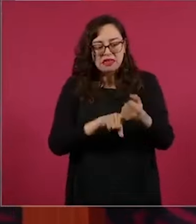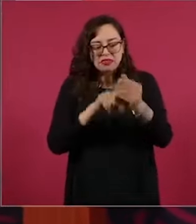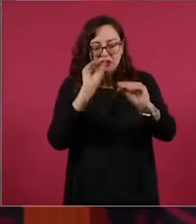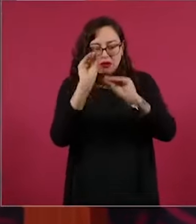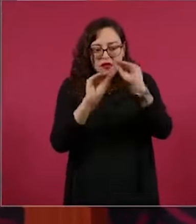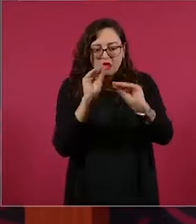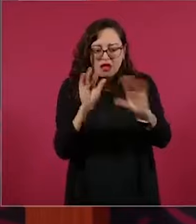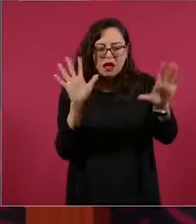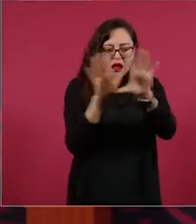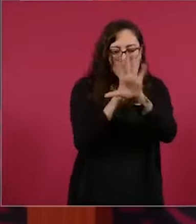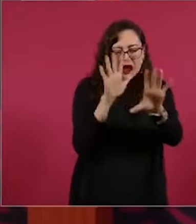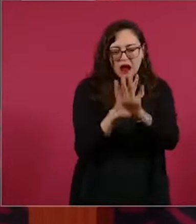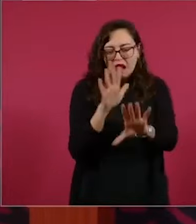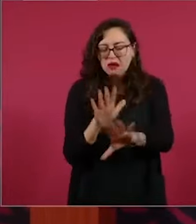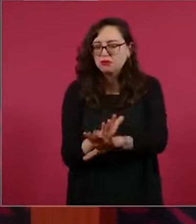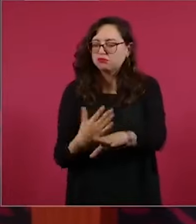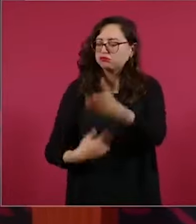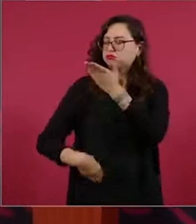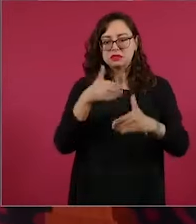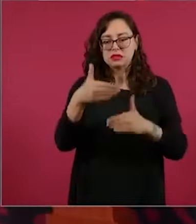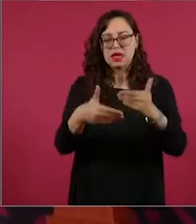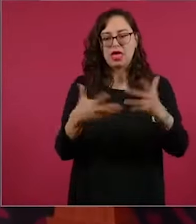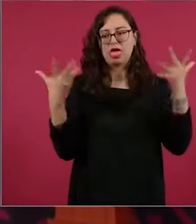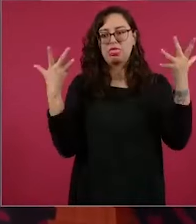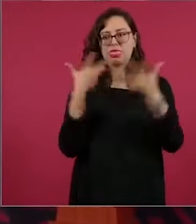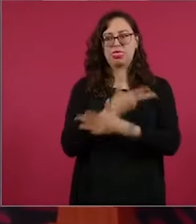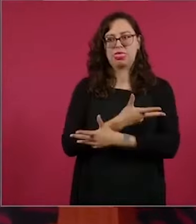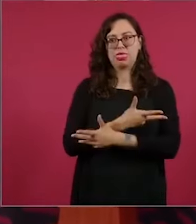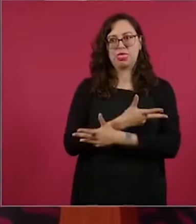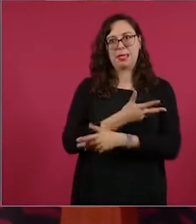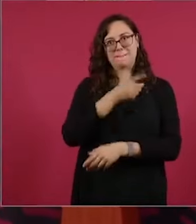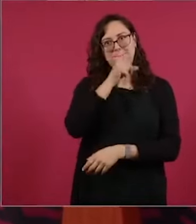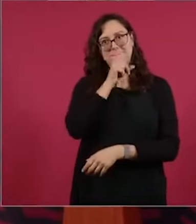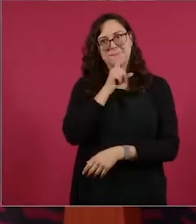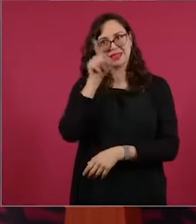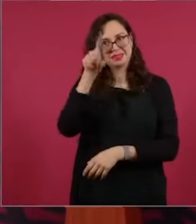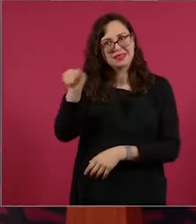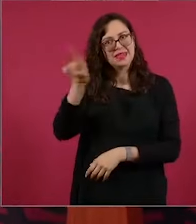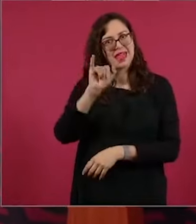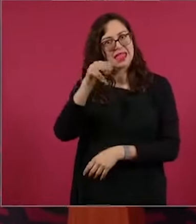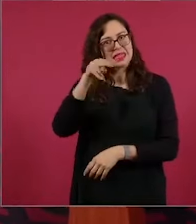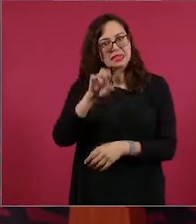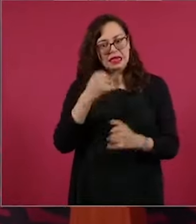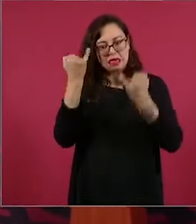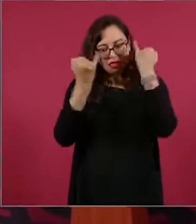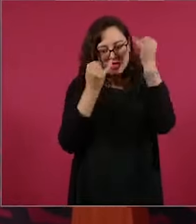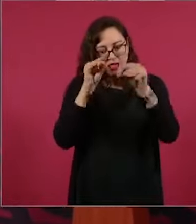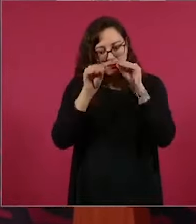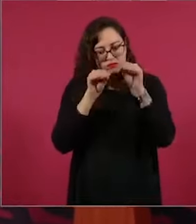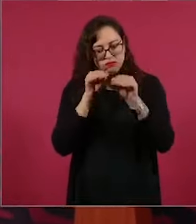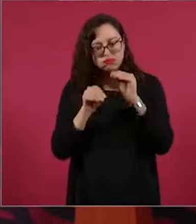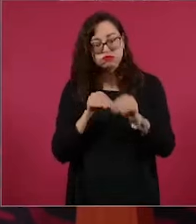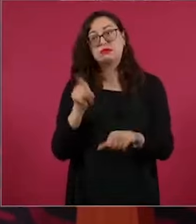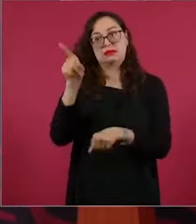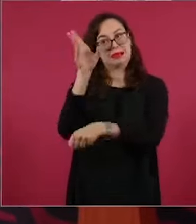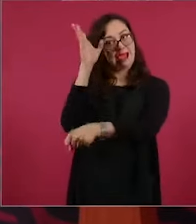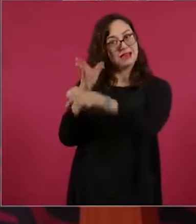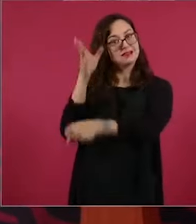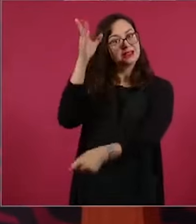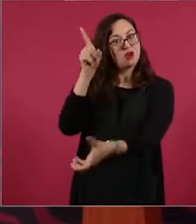lo que expresé sobre la señora Sochi.